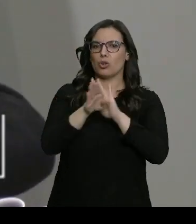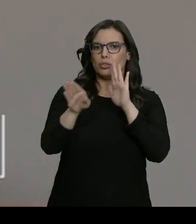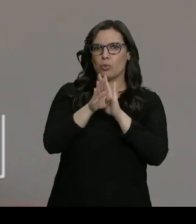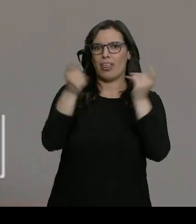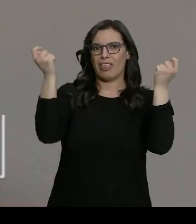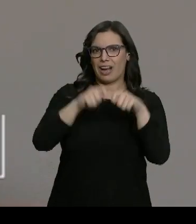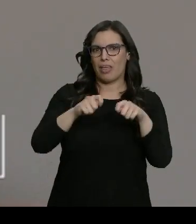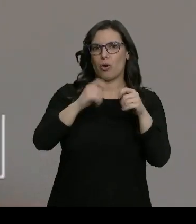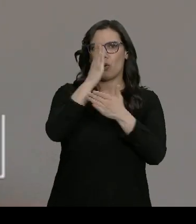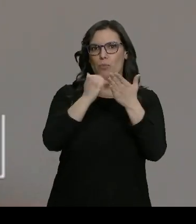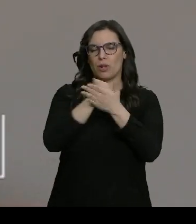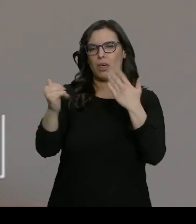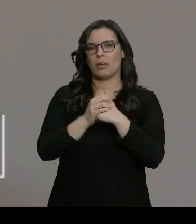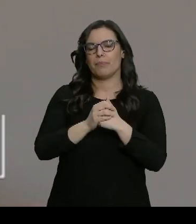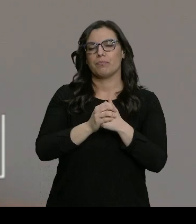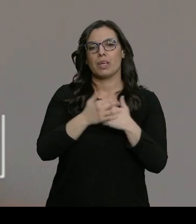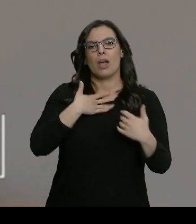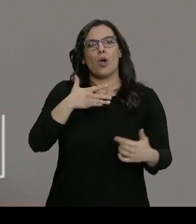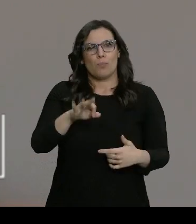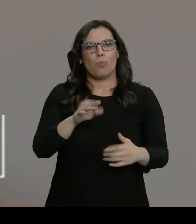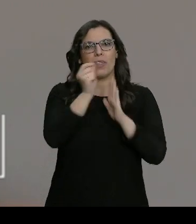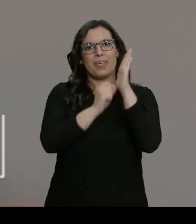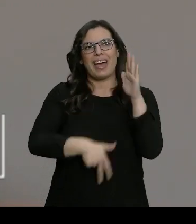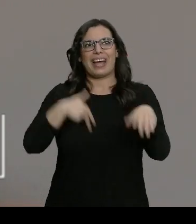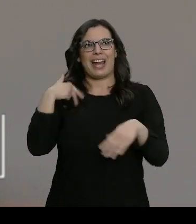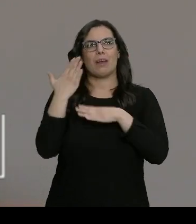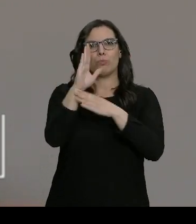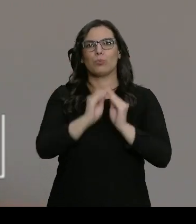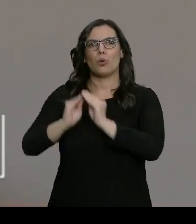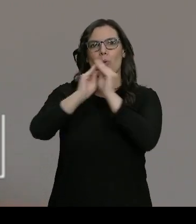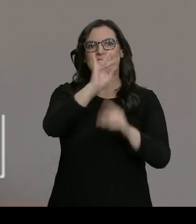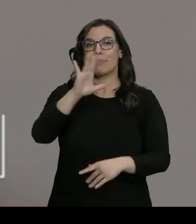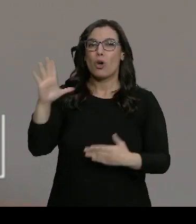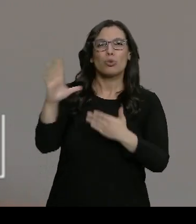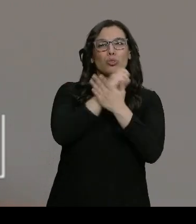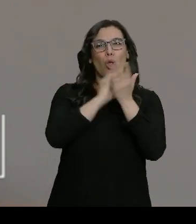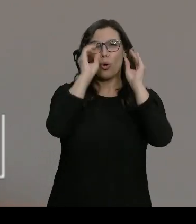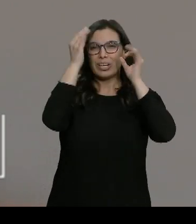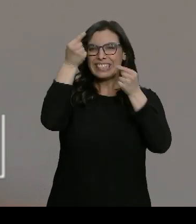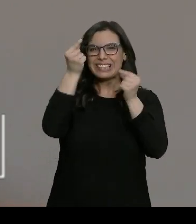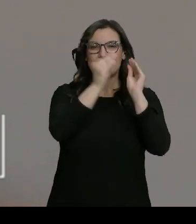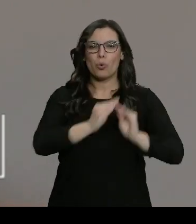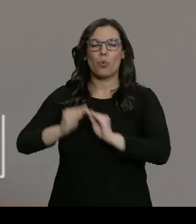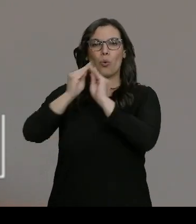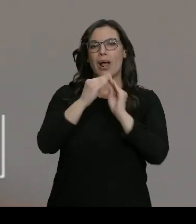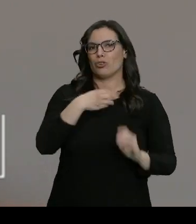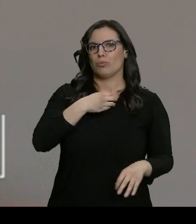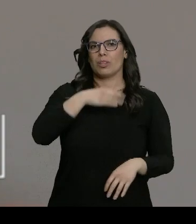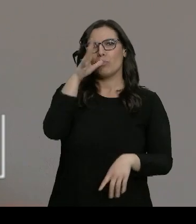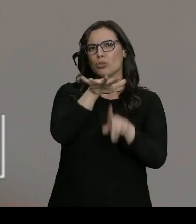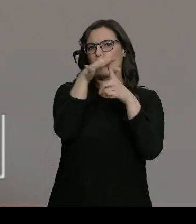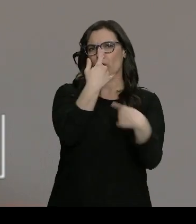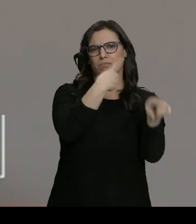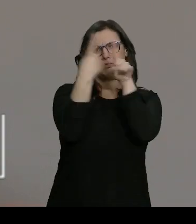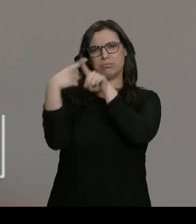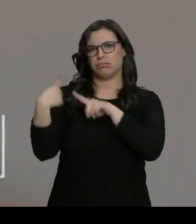perimetral. Sí que se pueden plantear medidas a nivel general, pero no podemos plantear todas las medidas comunes porque las situaciones son muy diferentes en las